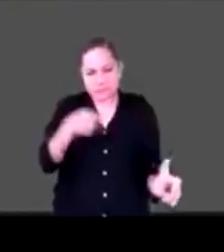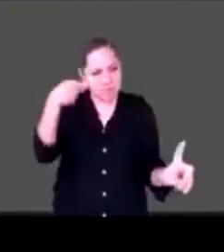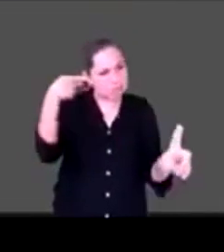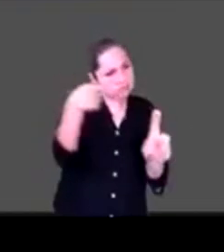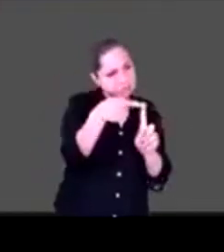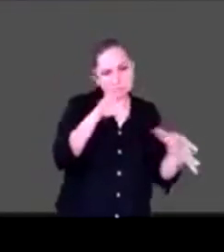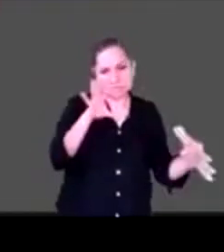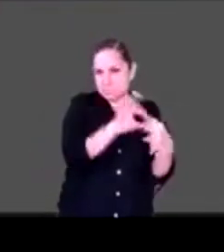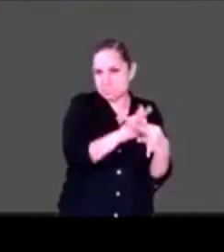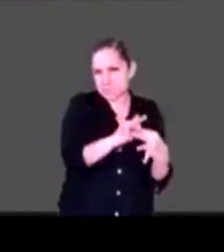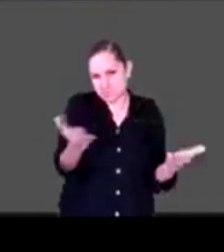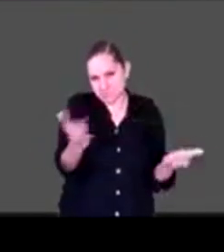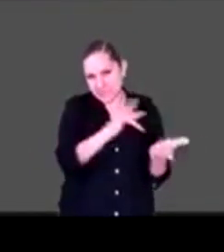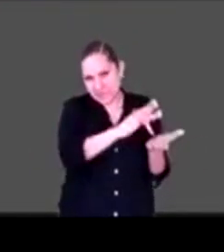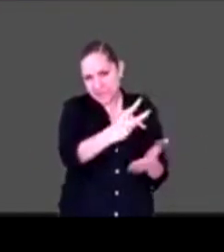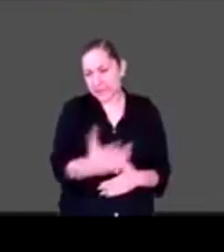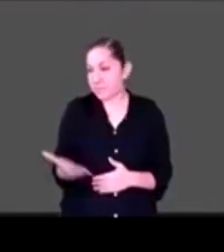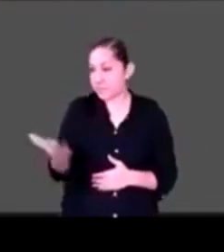Levante ahí.